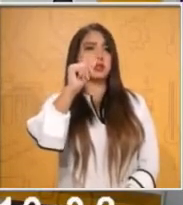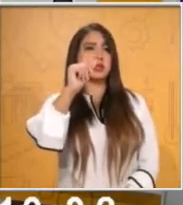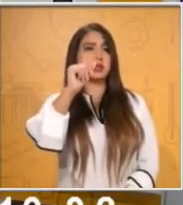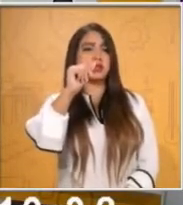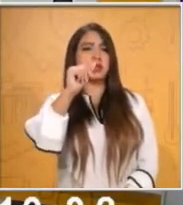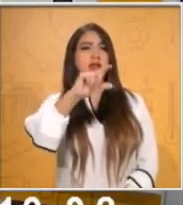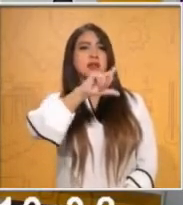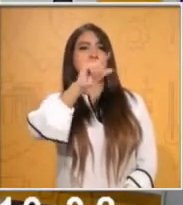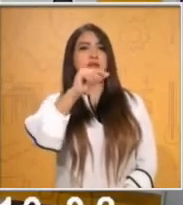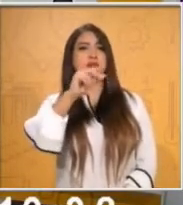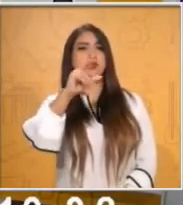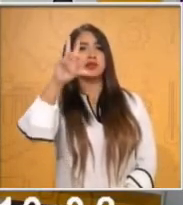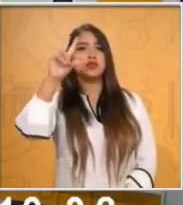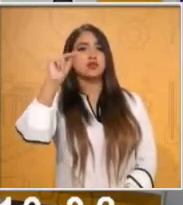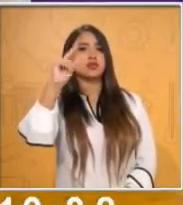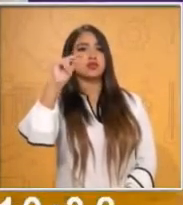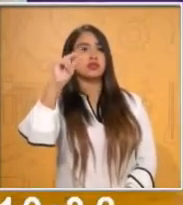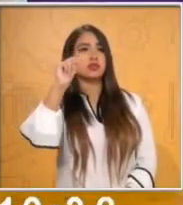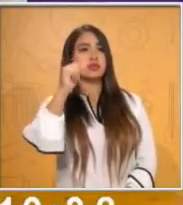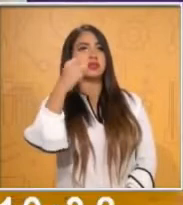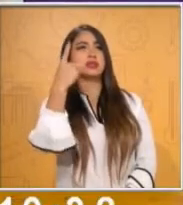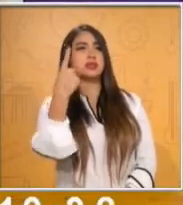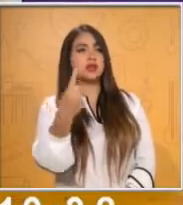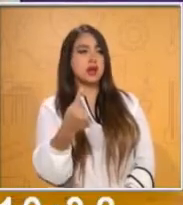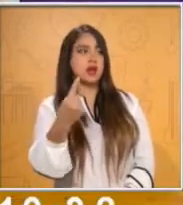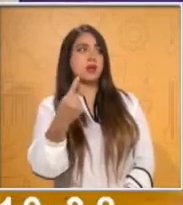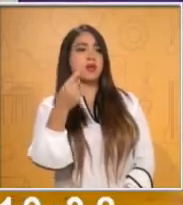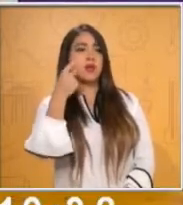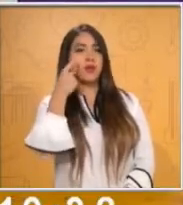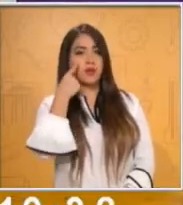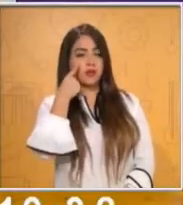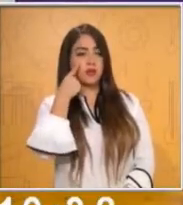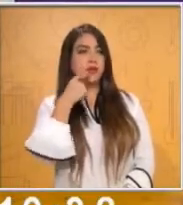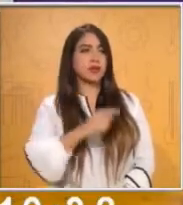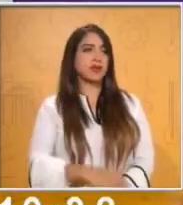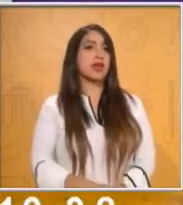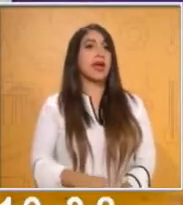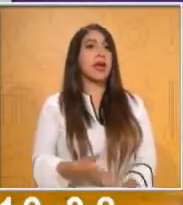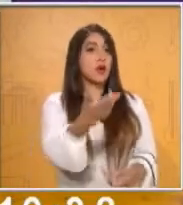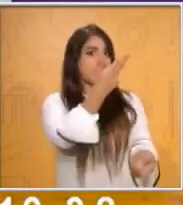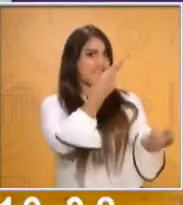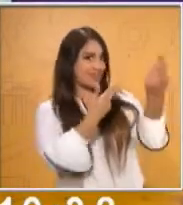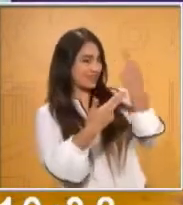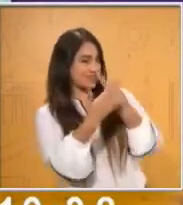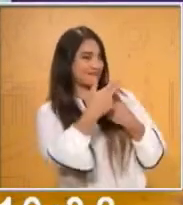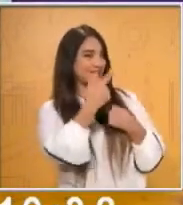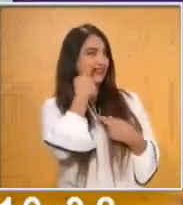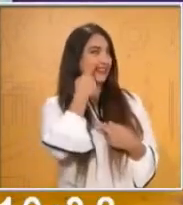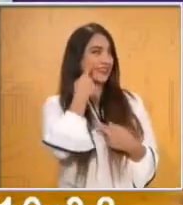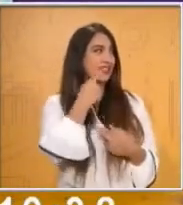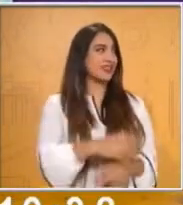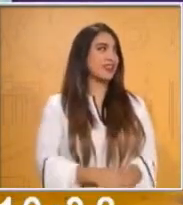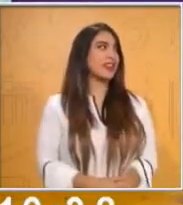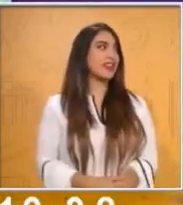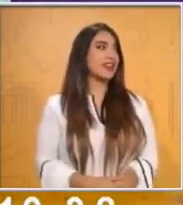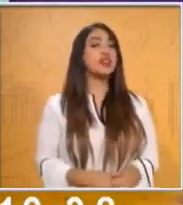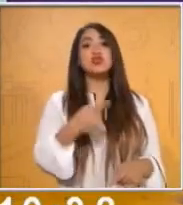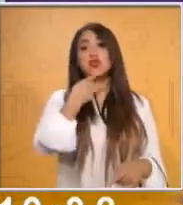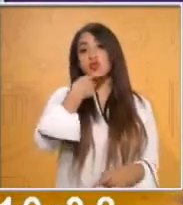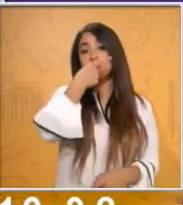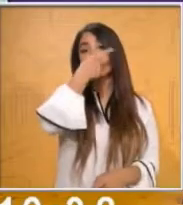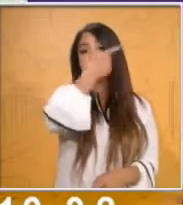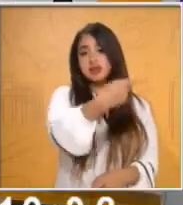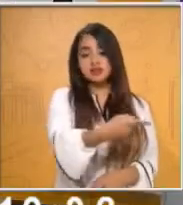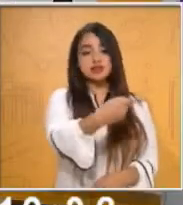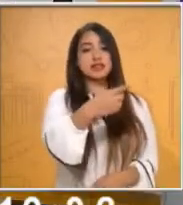Ahora nos vamos a ir de manera inversa, nos vamos a regresar. Yo voy a decirle a la maestra el número 60.